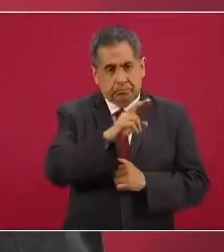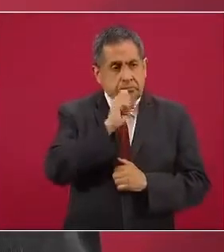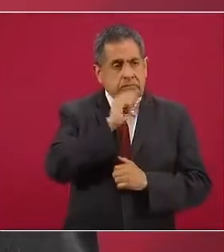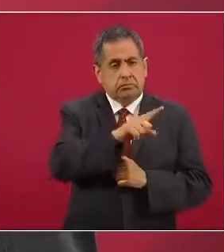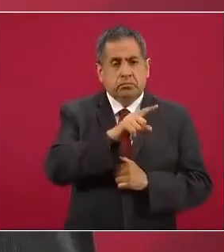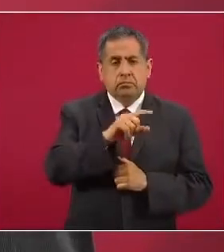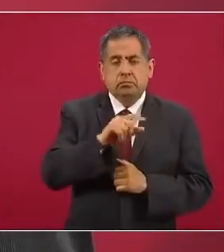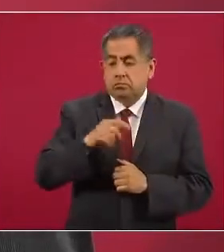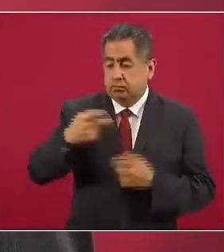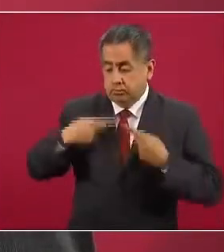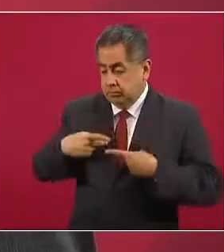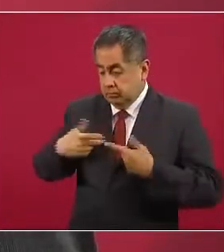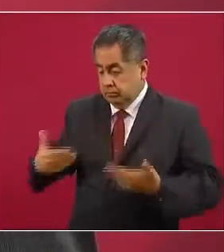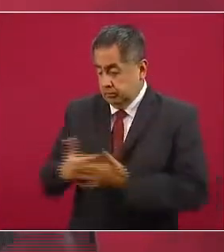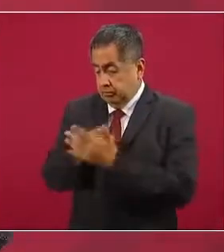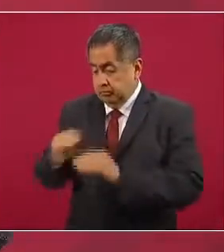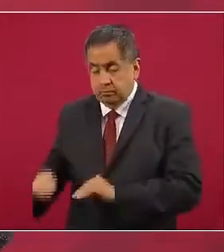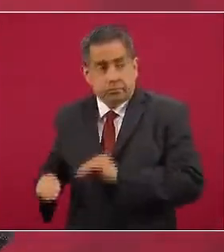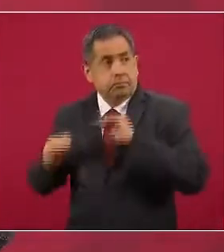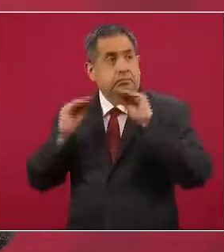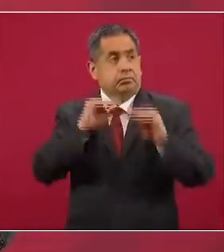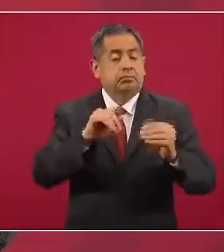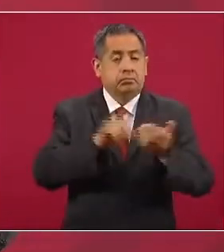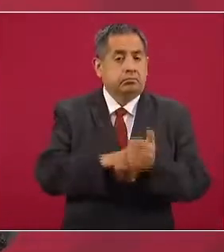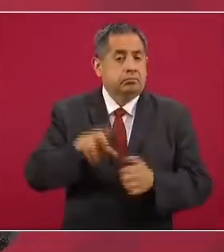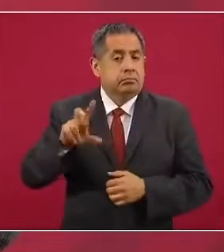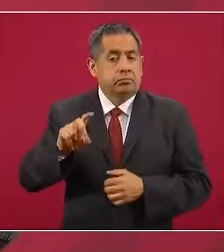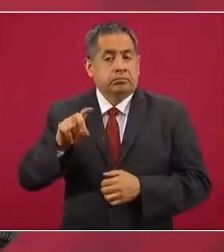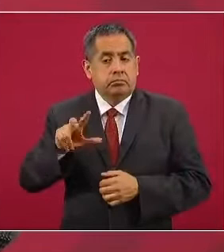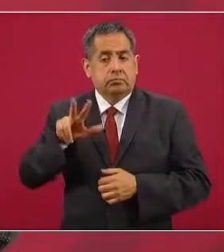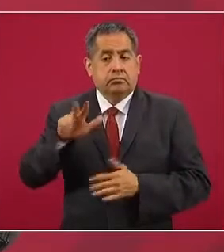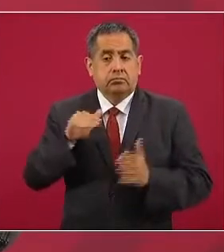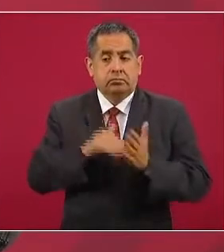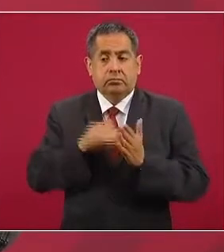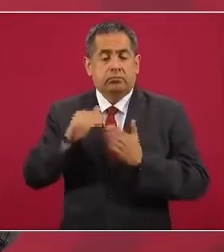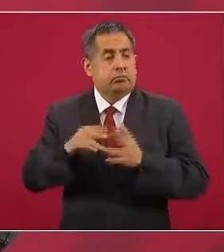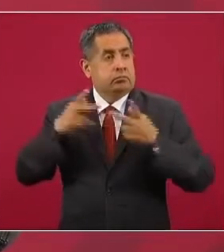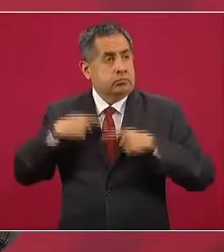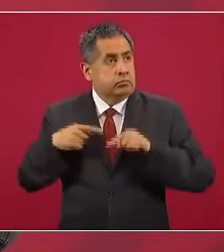nuestros paisanos, son 38 millones que están allá.